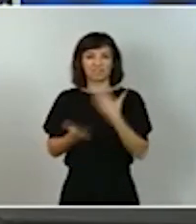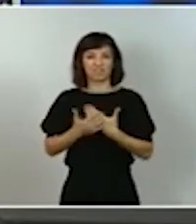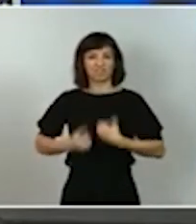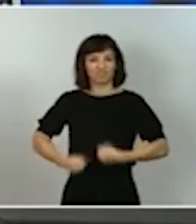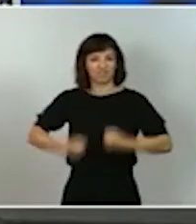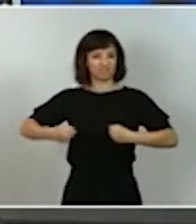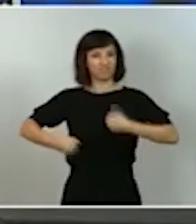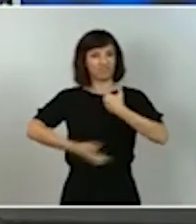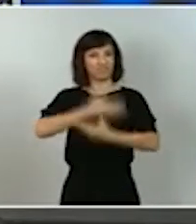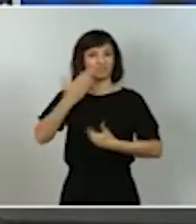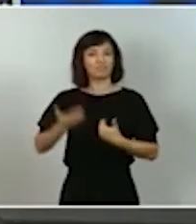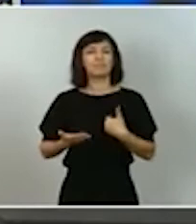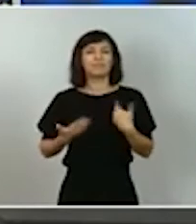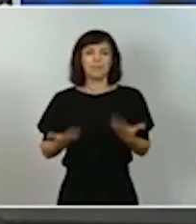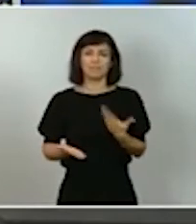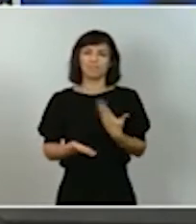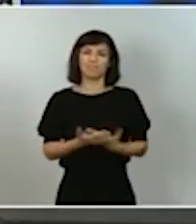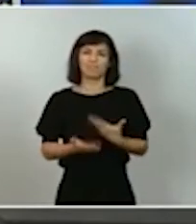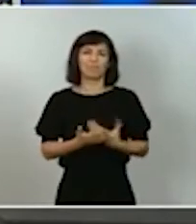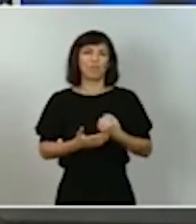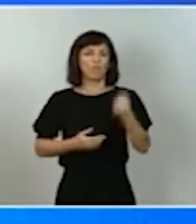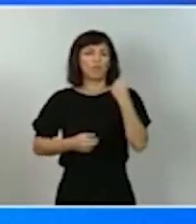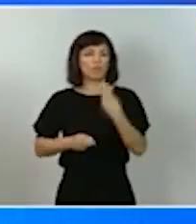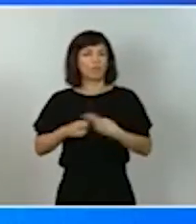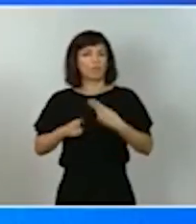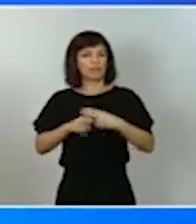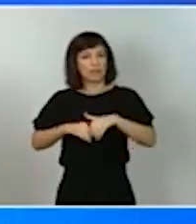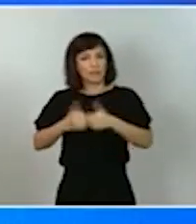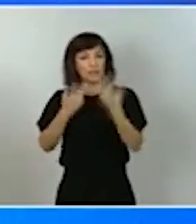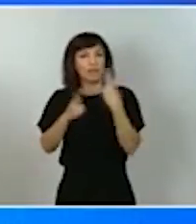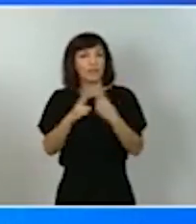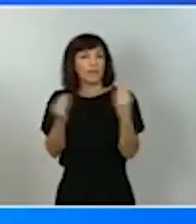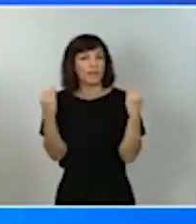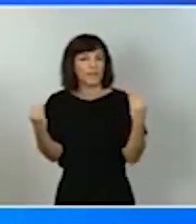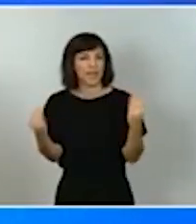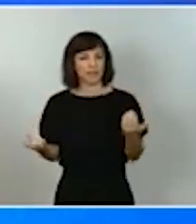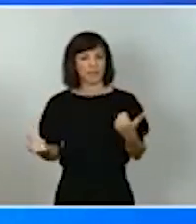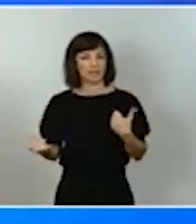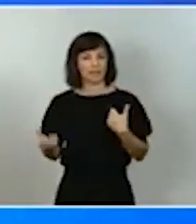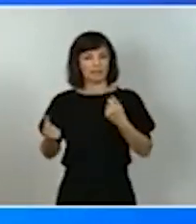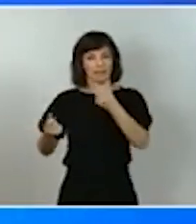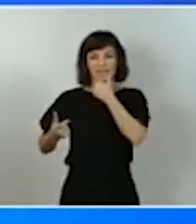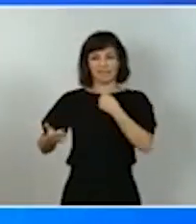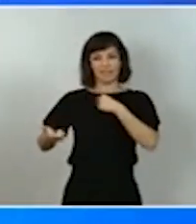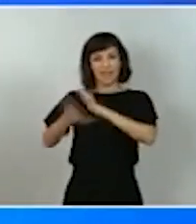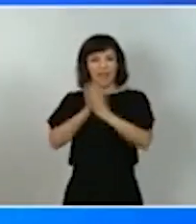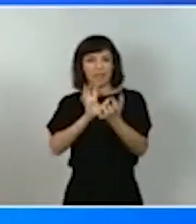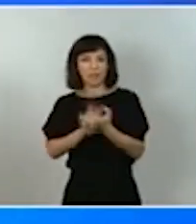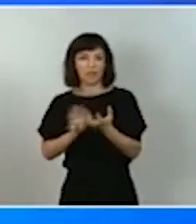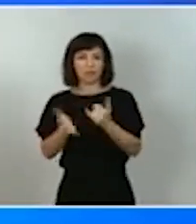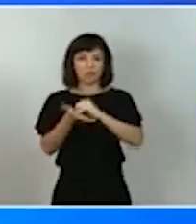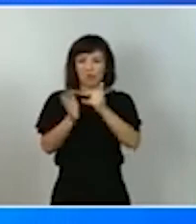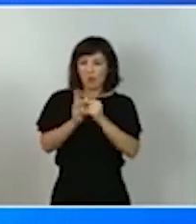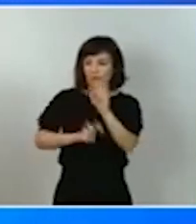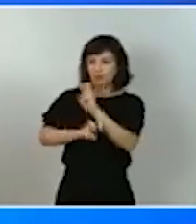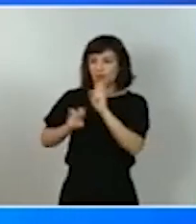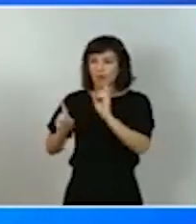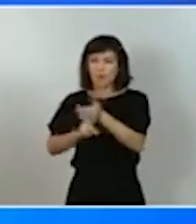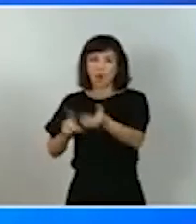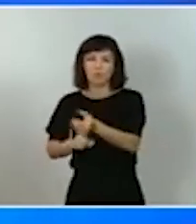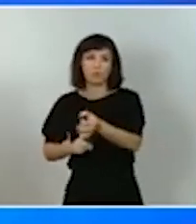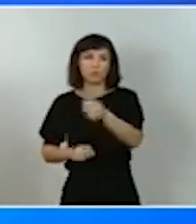potencia de la política democrática de la buena política la que facilita acuerdos la que propicia soluciones soluciones justas